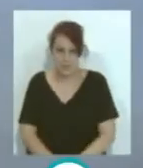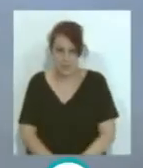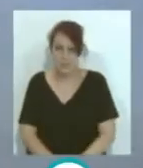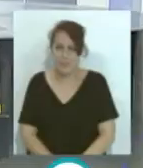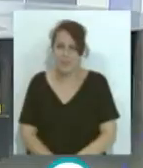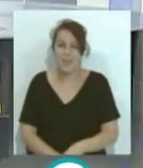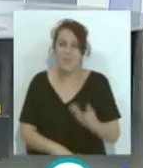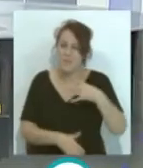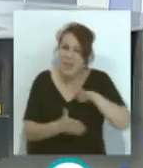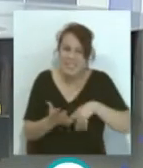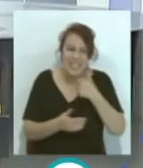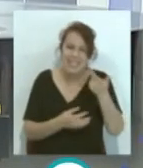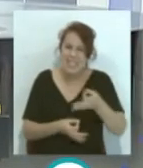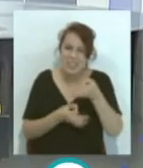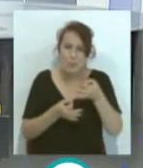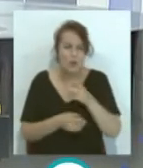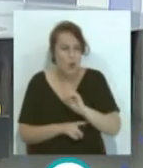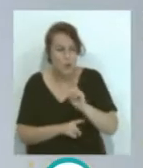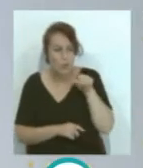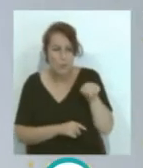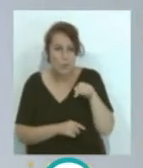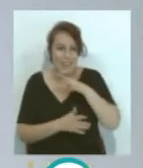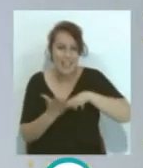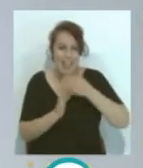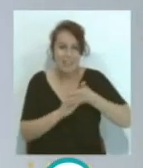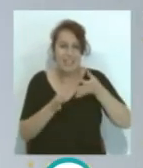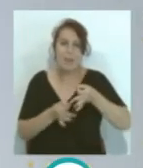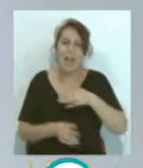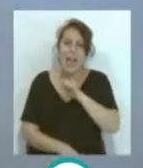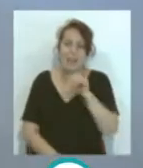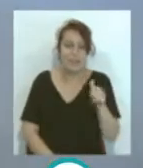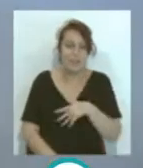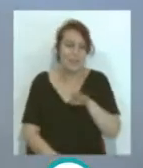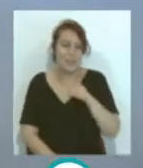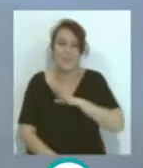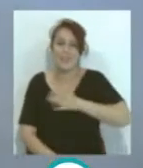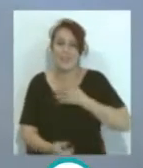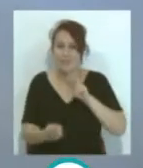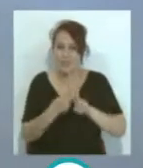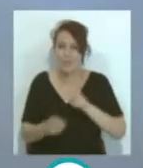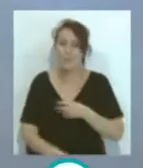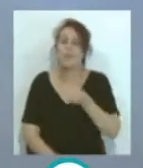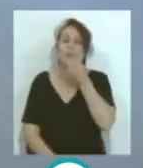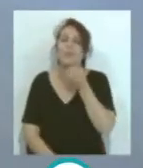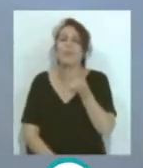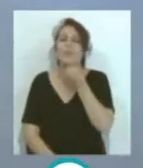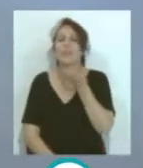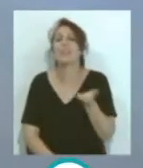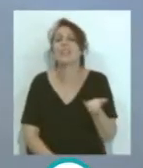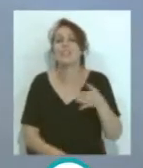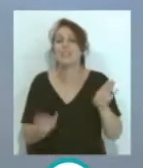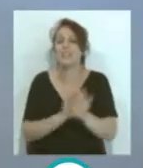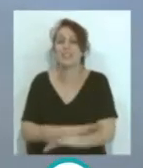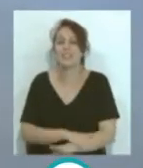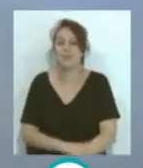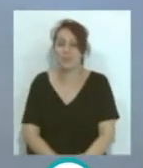...siempre metí al Barça... ...eh... ...no, tú metes al Barça... ...adiós señor... ...adiós... ...mañana nos vemos... ...que tengan una muy... ...pero muy